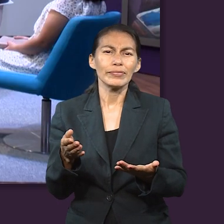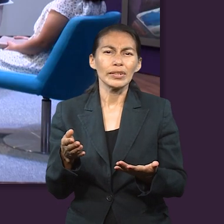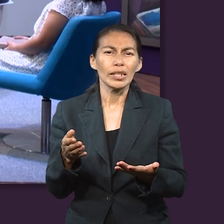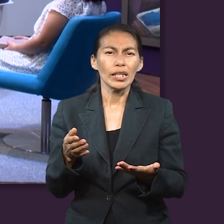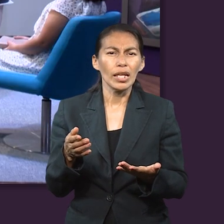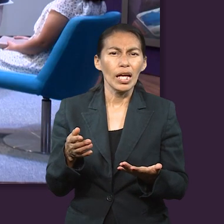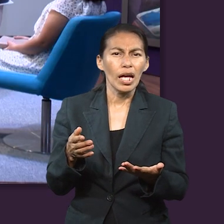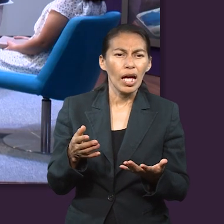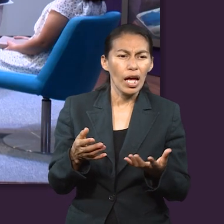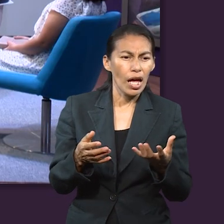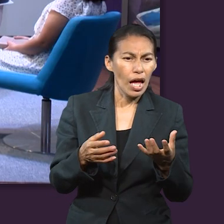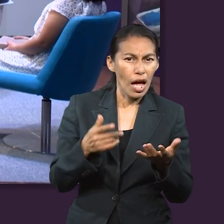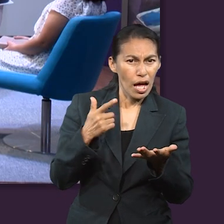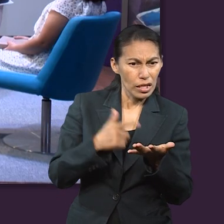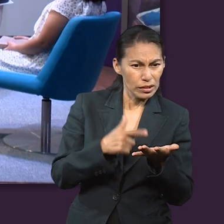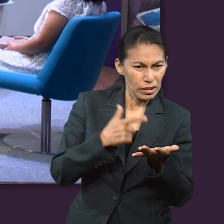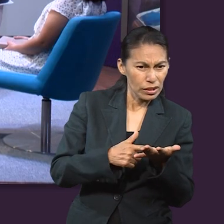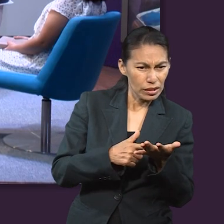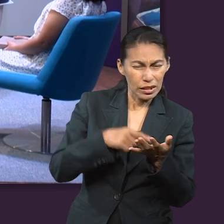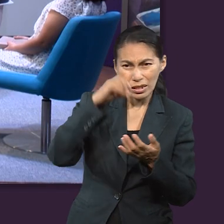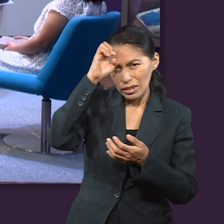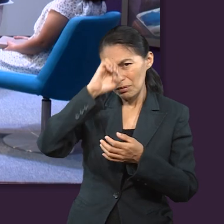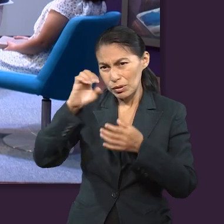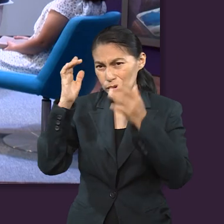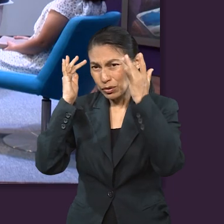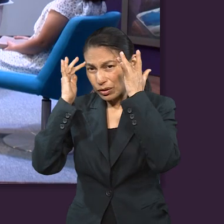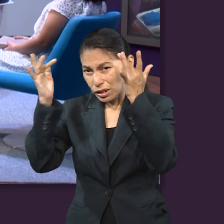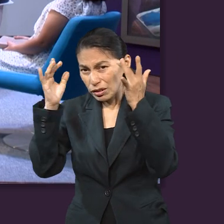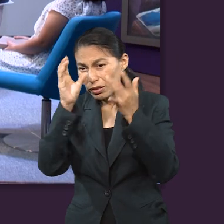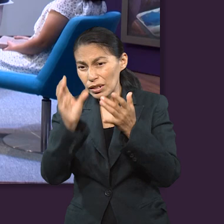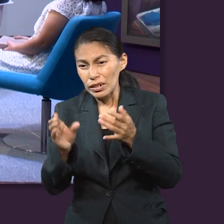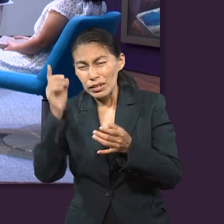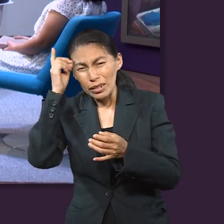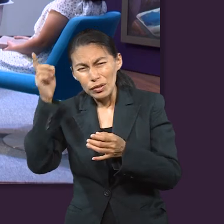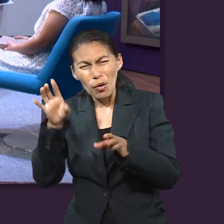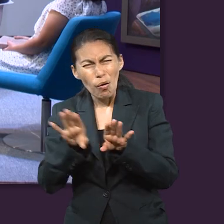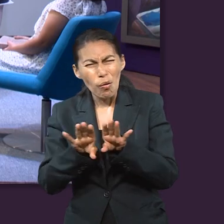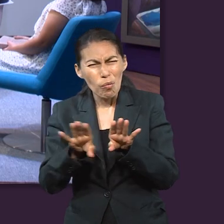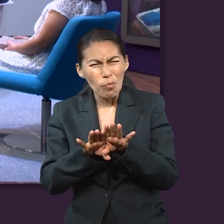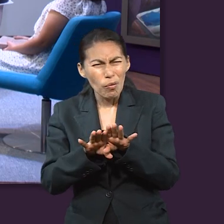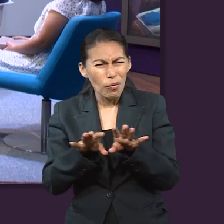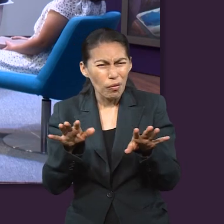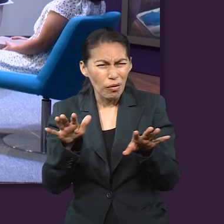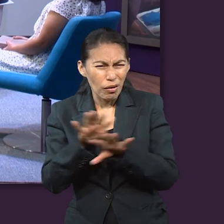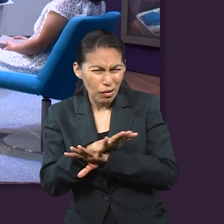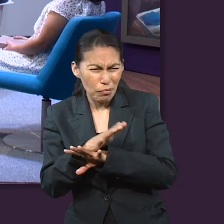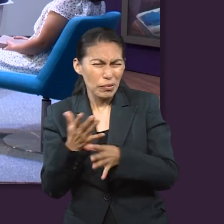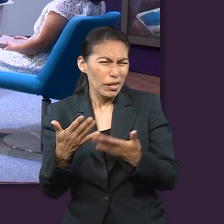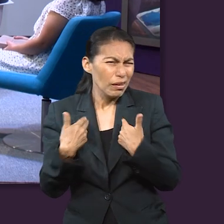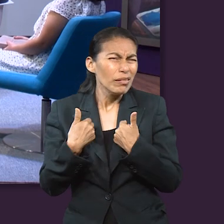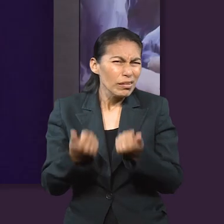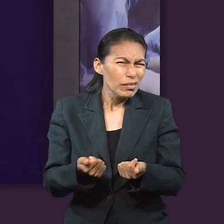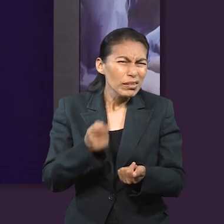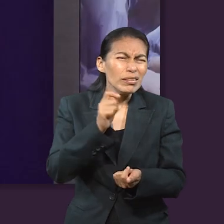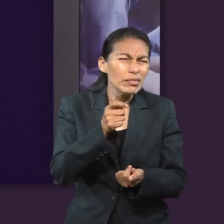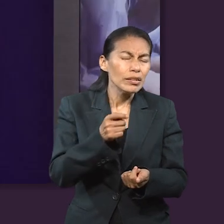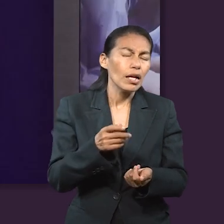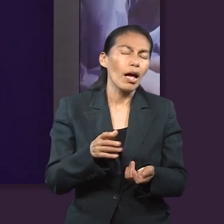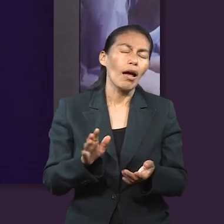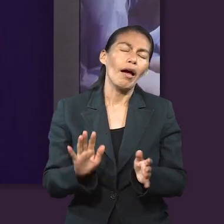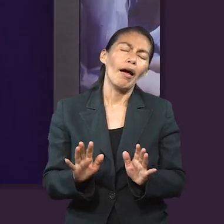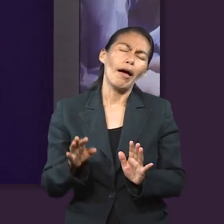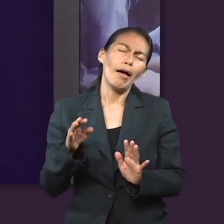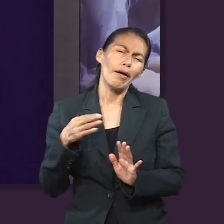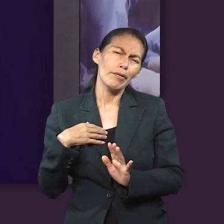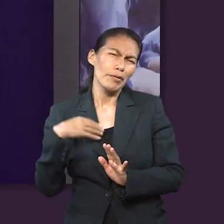cómo interpretan ustedes cambiando vasija de aceite por Espíritu Santo y carácter de Dios. Ok, ahí creo que tiene